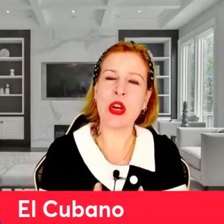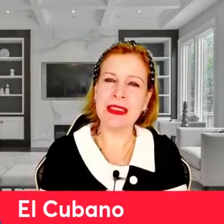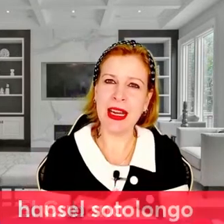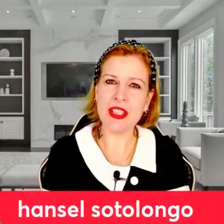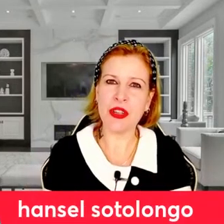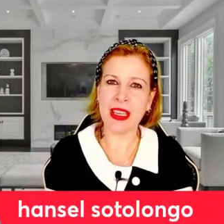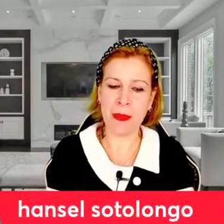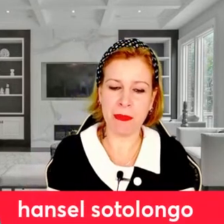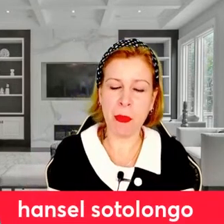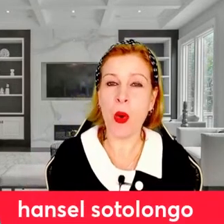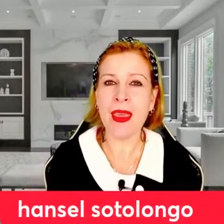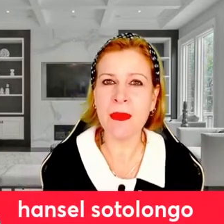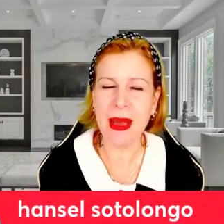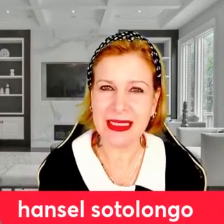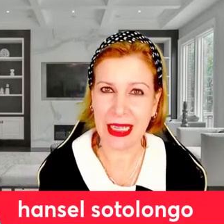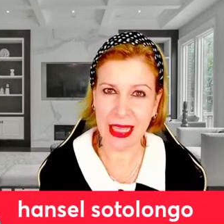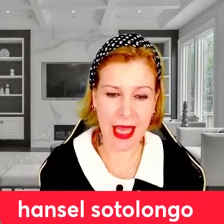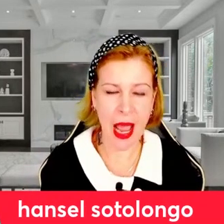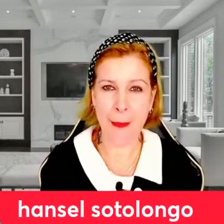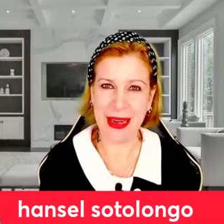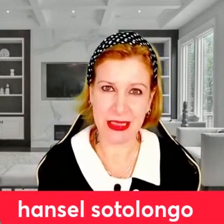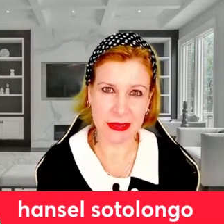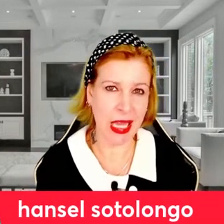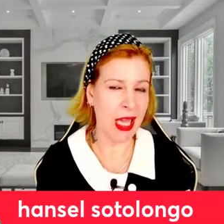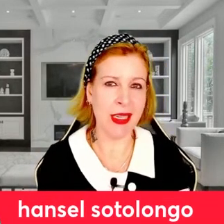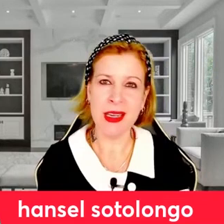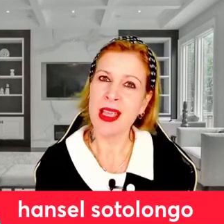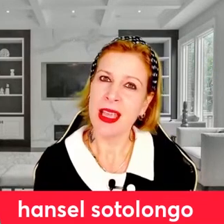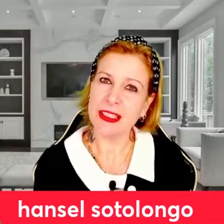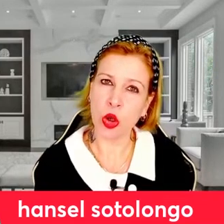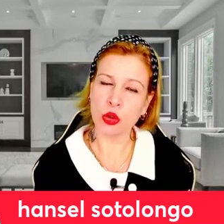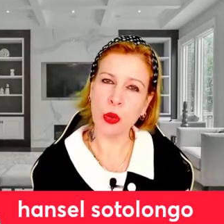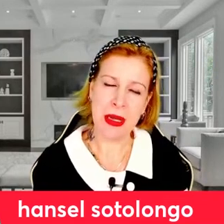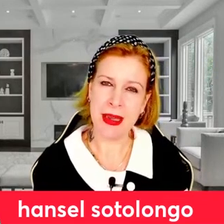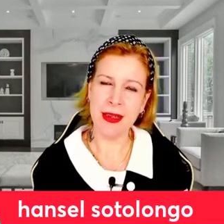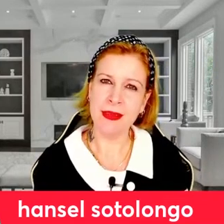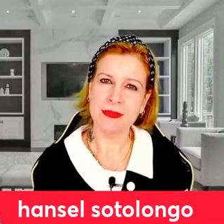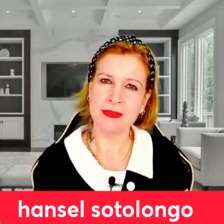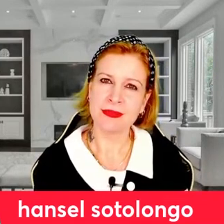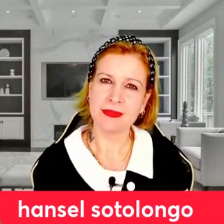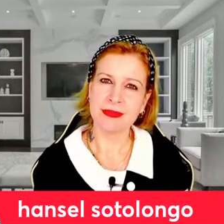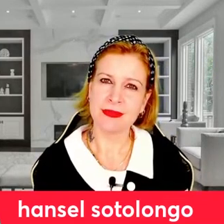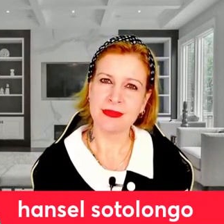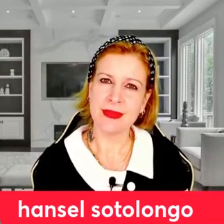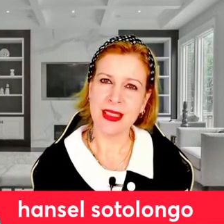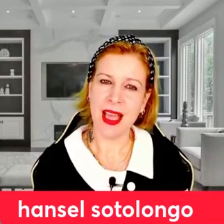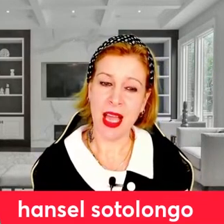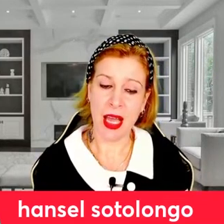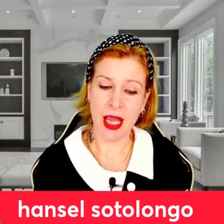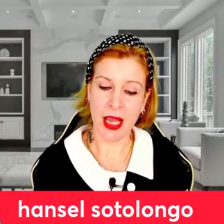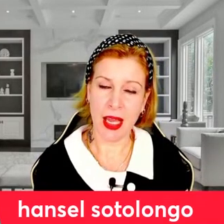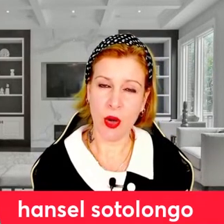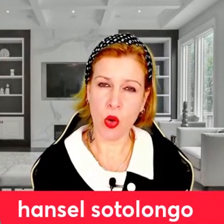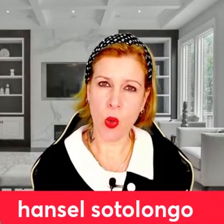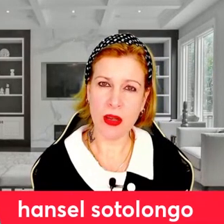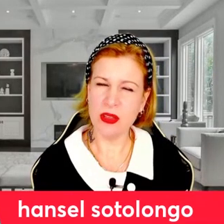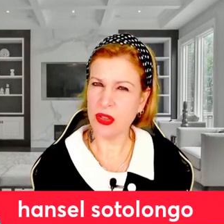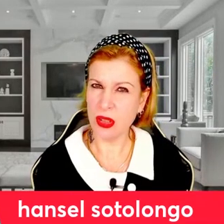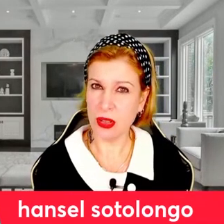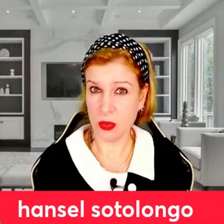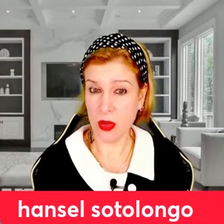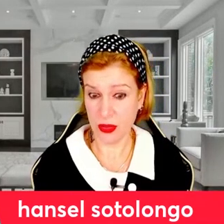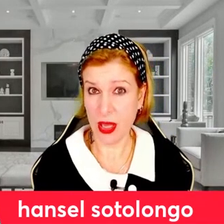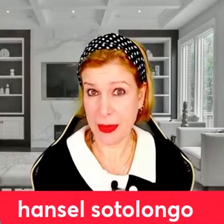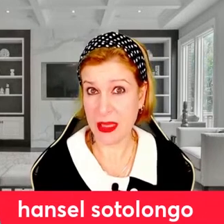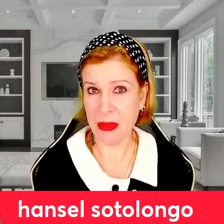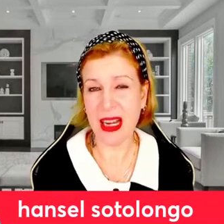creen con el derecho de que pueden maltratar aplastar torturar a los cubanos no